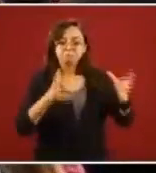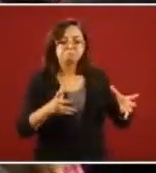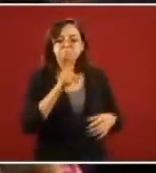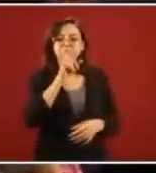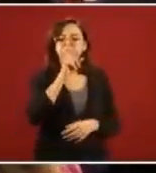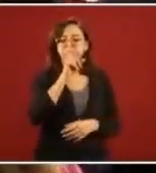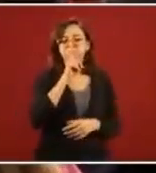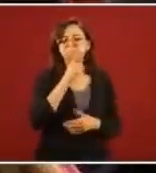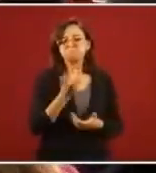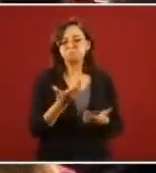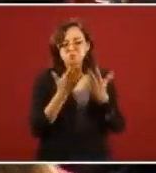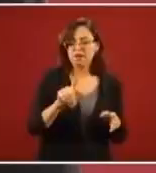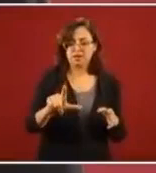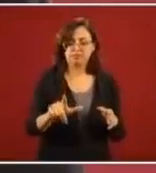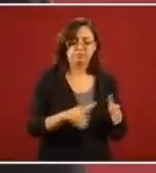desarrollo y hay bienestar.